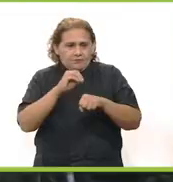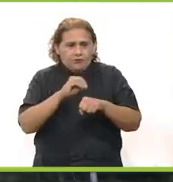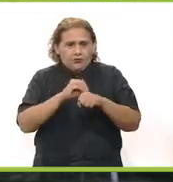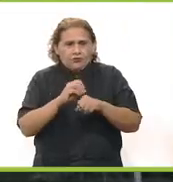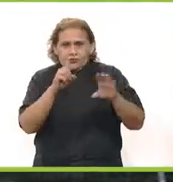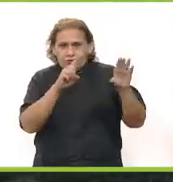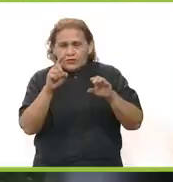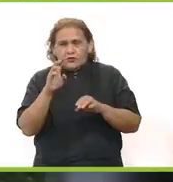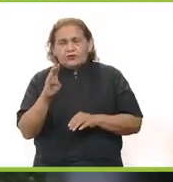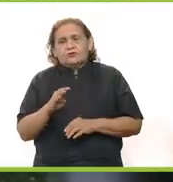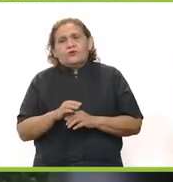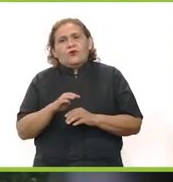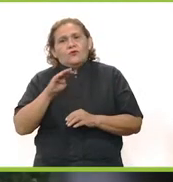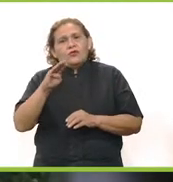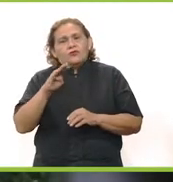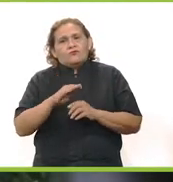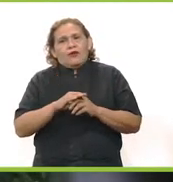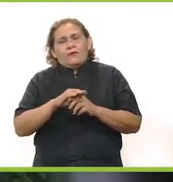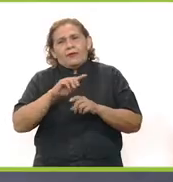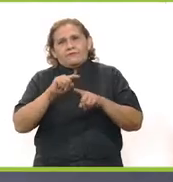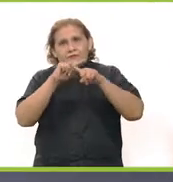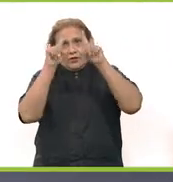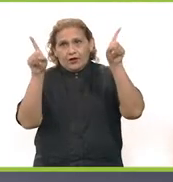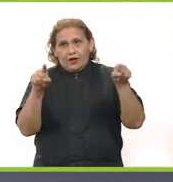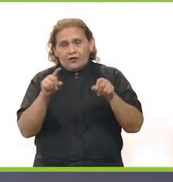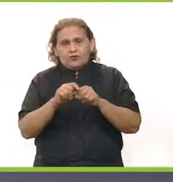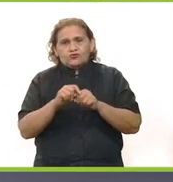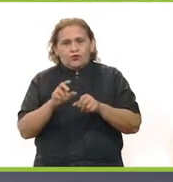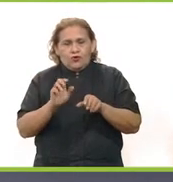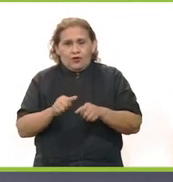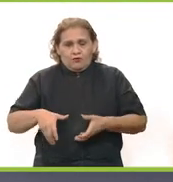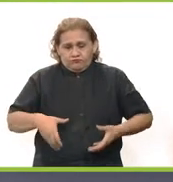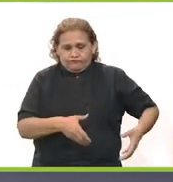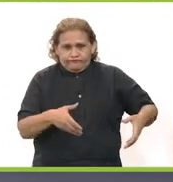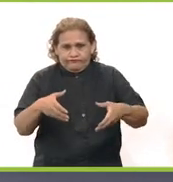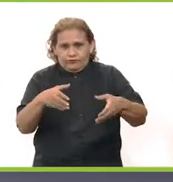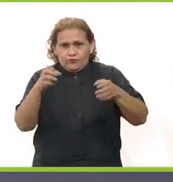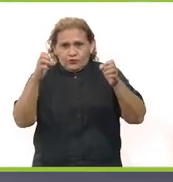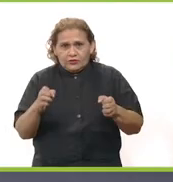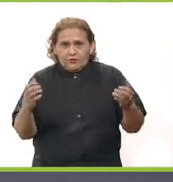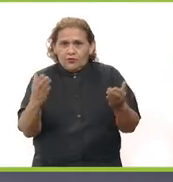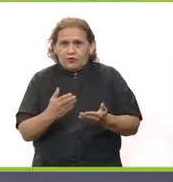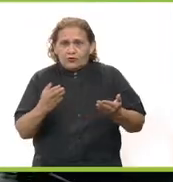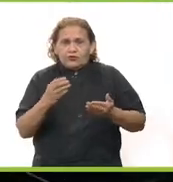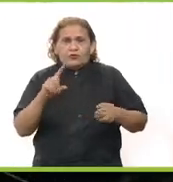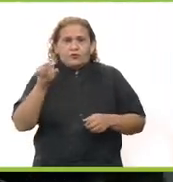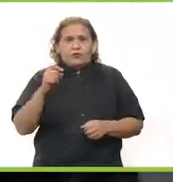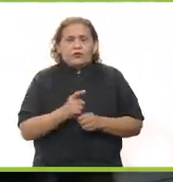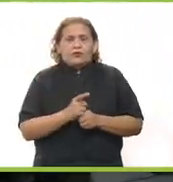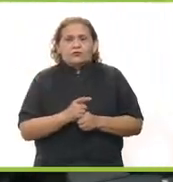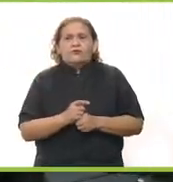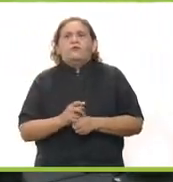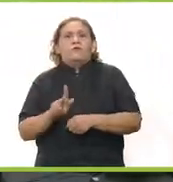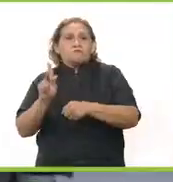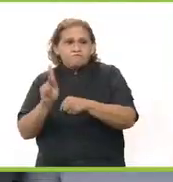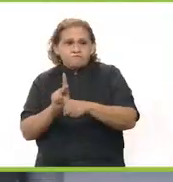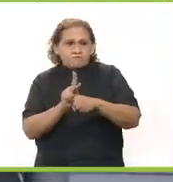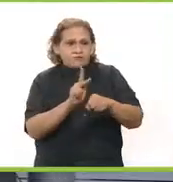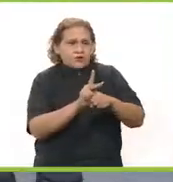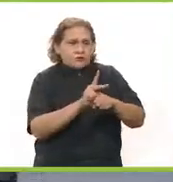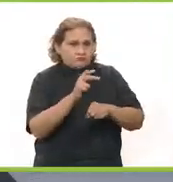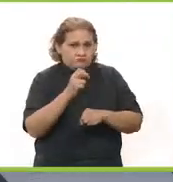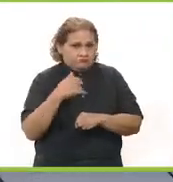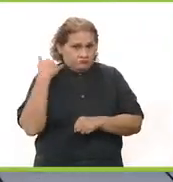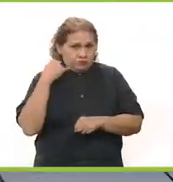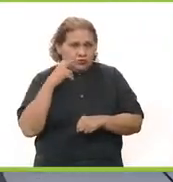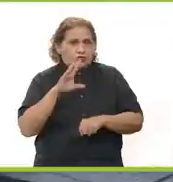ya hay. También se están instalando 119 nuevos arcos carreteros de estos que tienen las placas de los vehículos. Y lo que estamos haciendo pues es hacer un blindaje